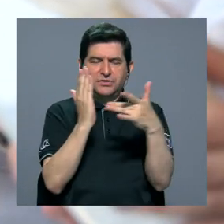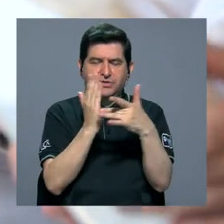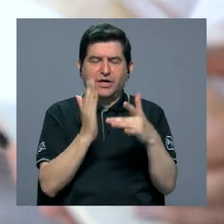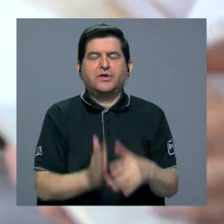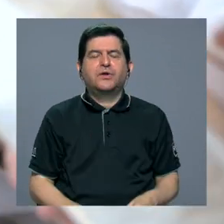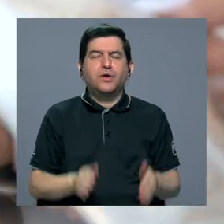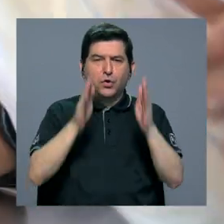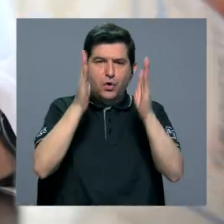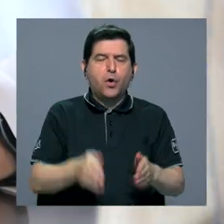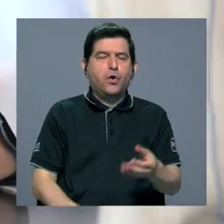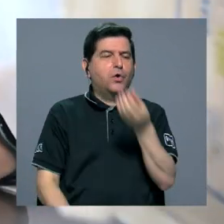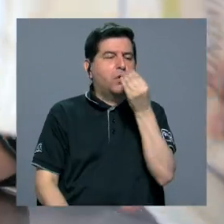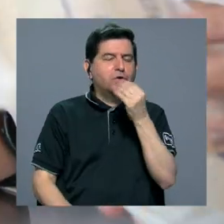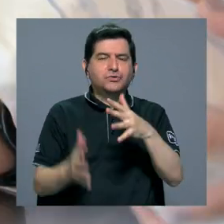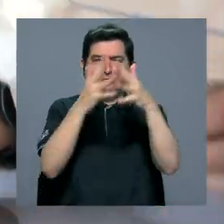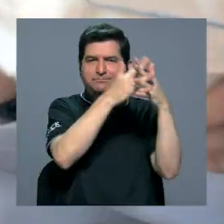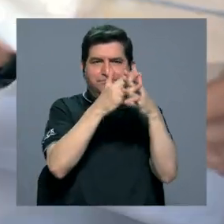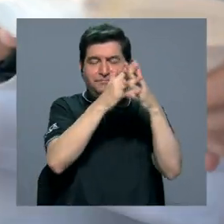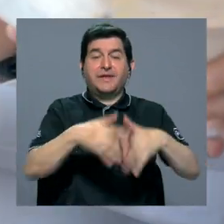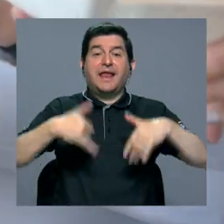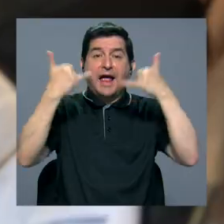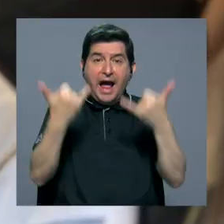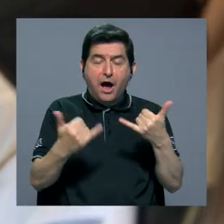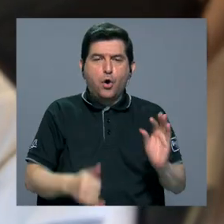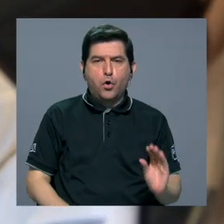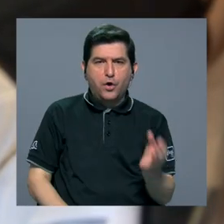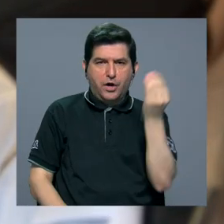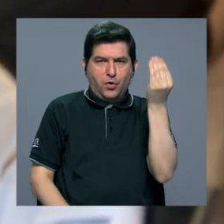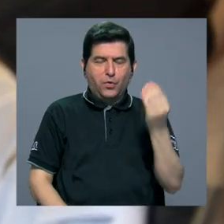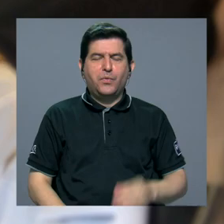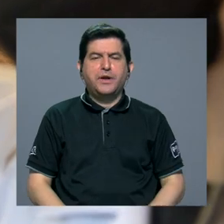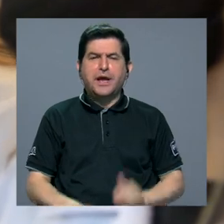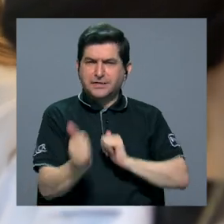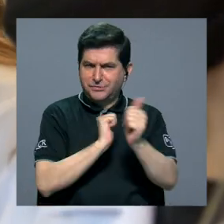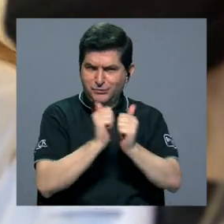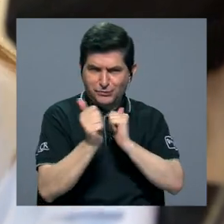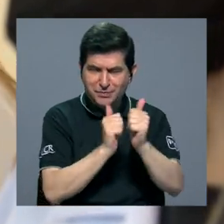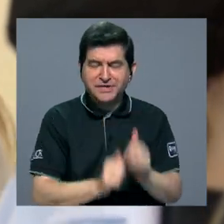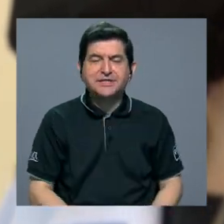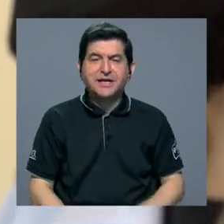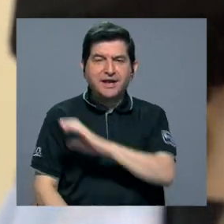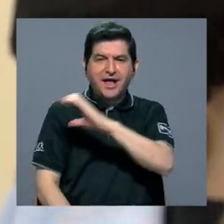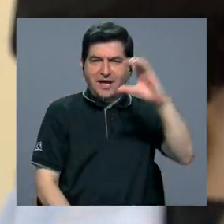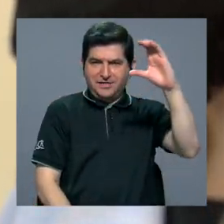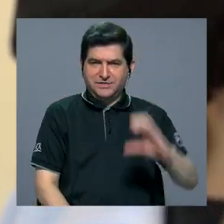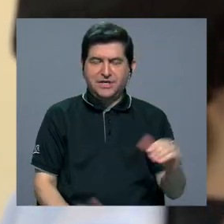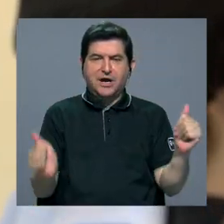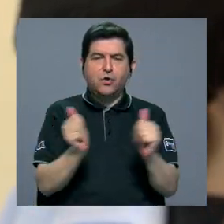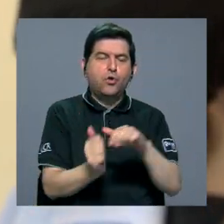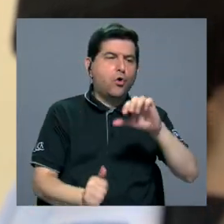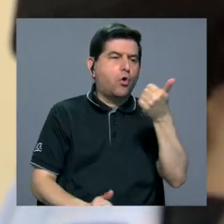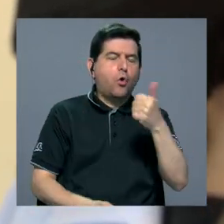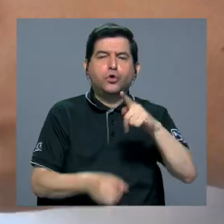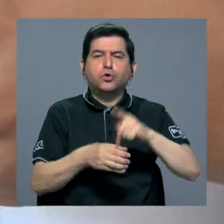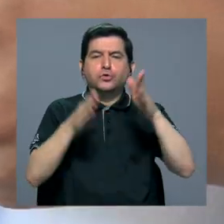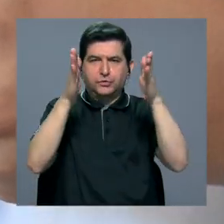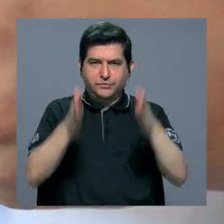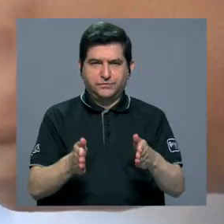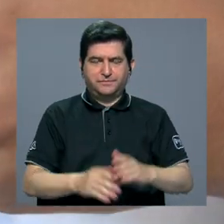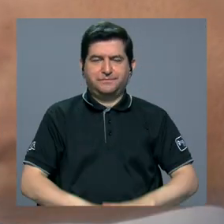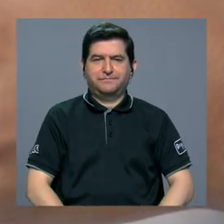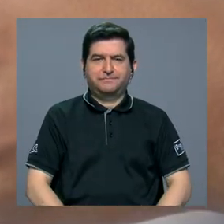Estados Unidos. Ahora, estas jóvenes se preparan para competir en Chicago junto a otros finalistas.